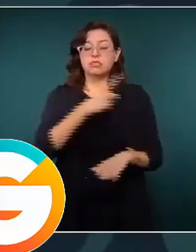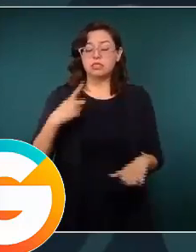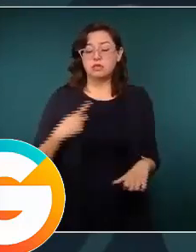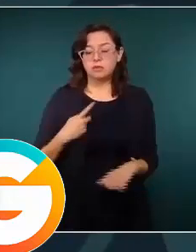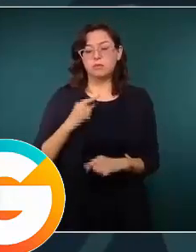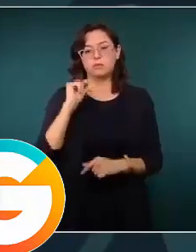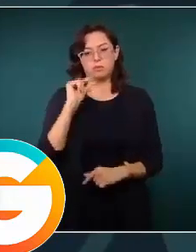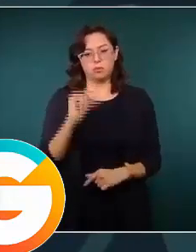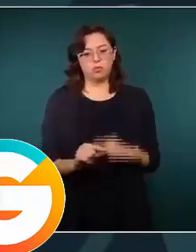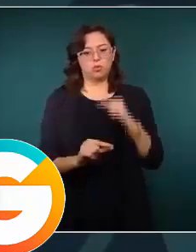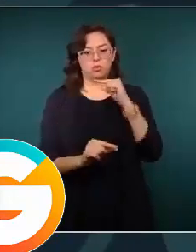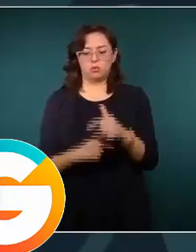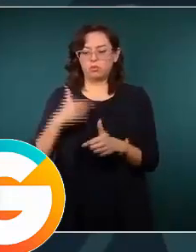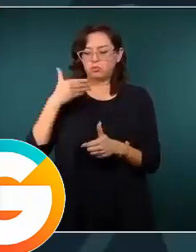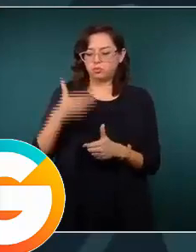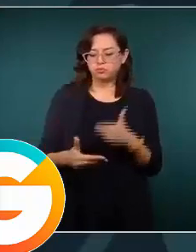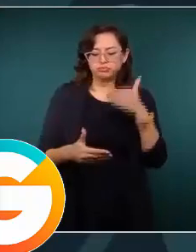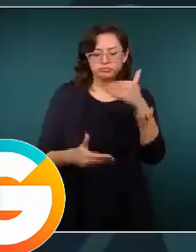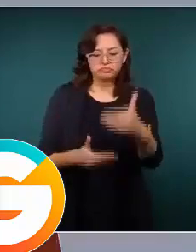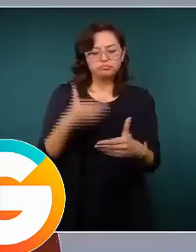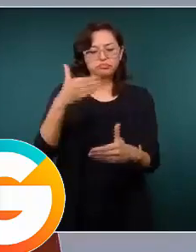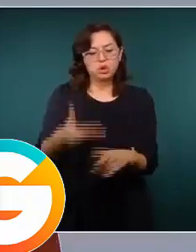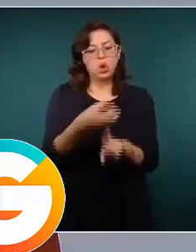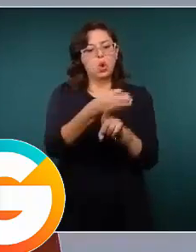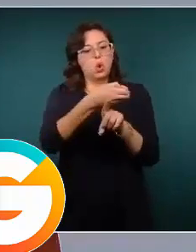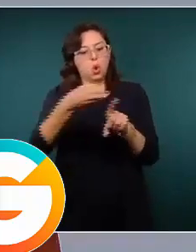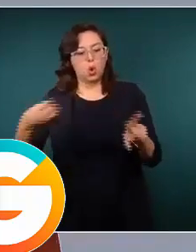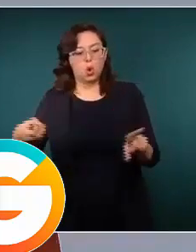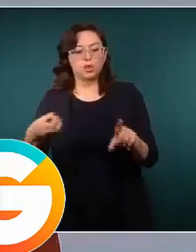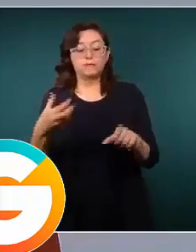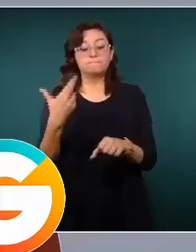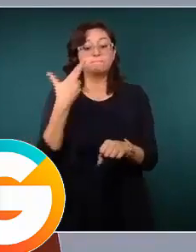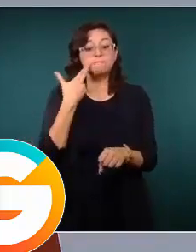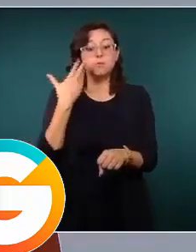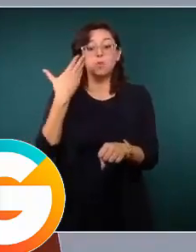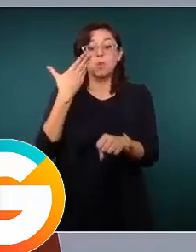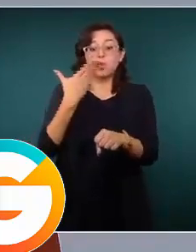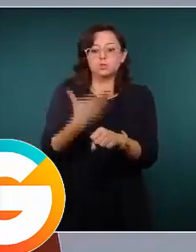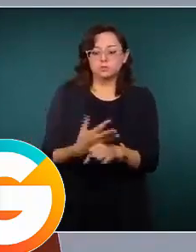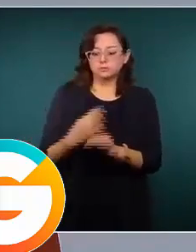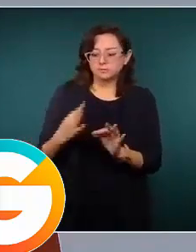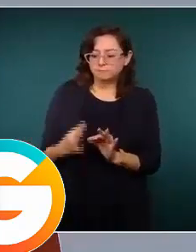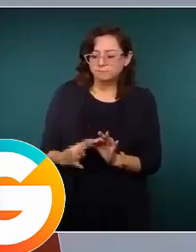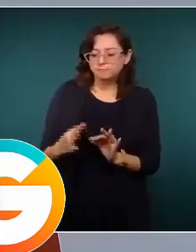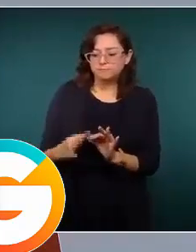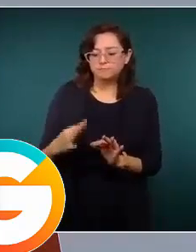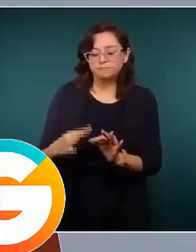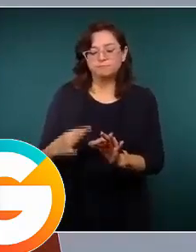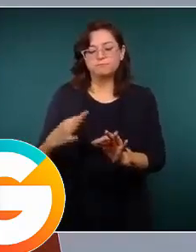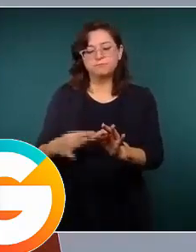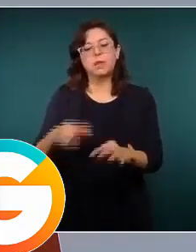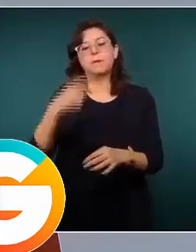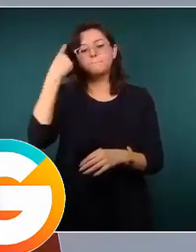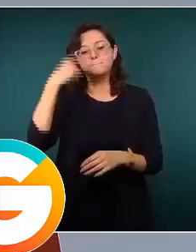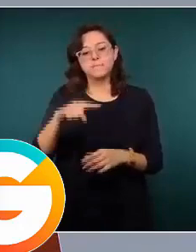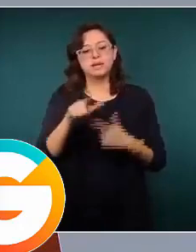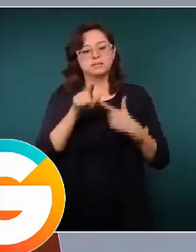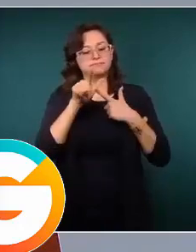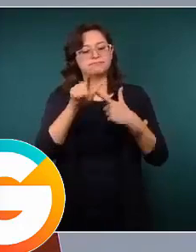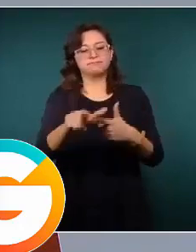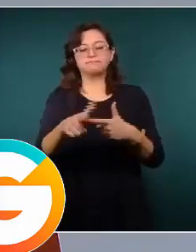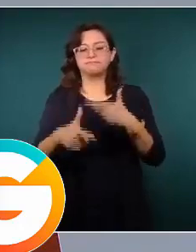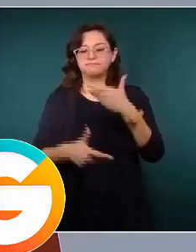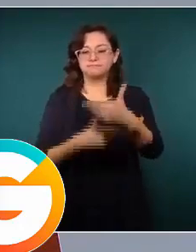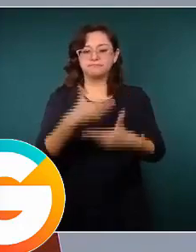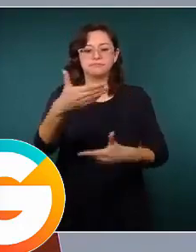etapas, sea planeado y con una gran responsabilidad para que podamos ir avanzando en esta etapa de retorno a las